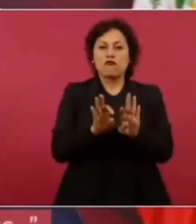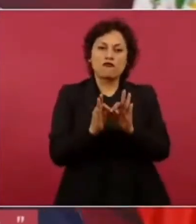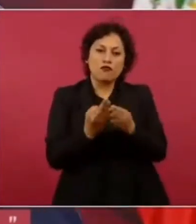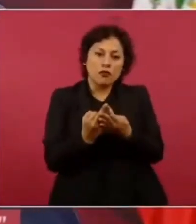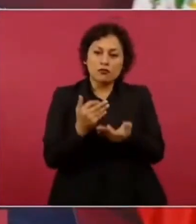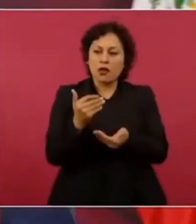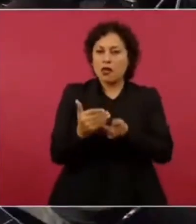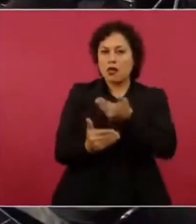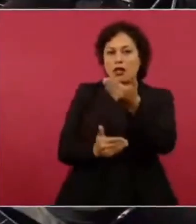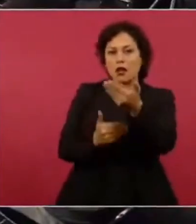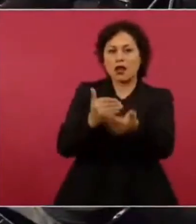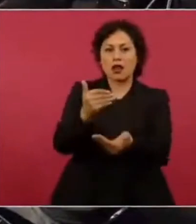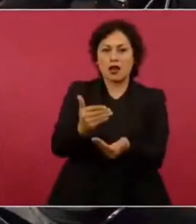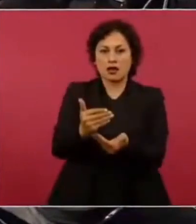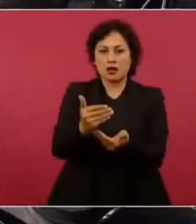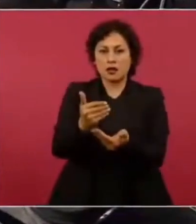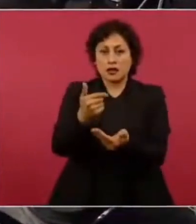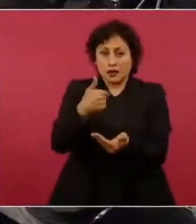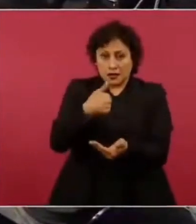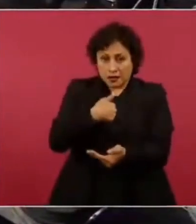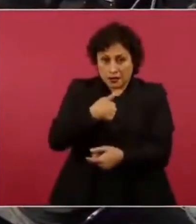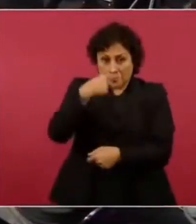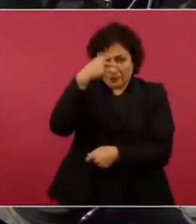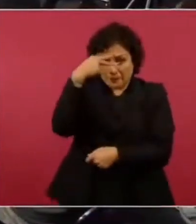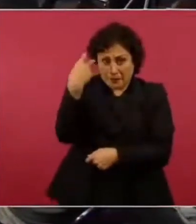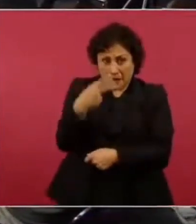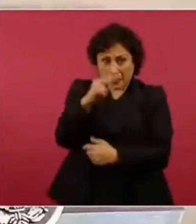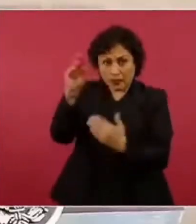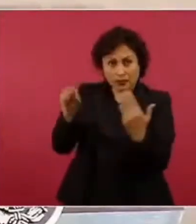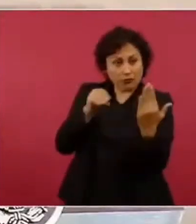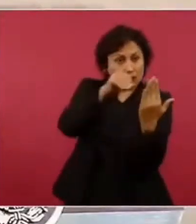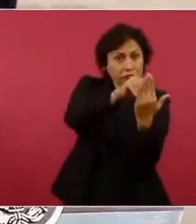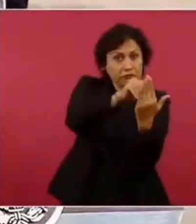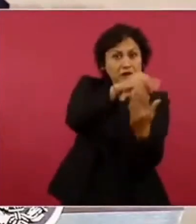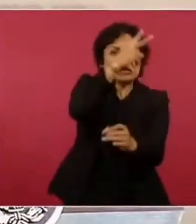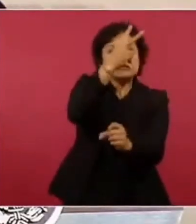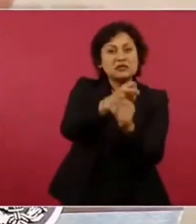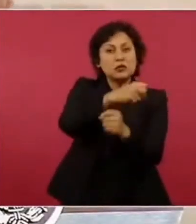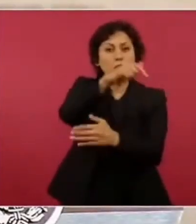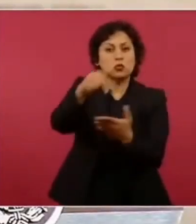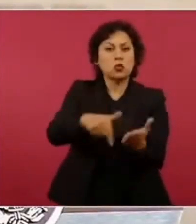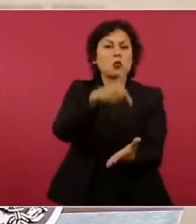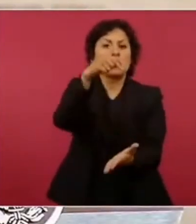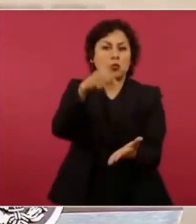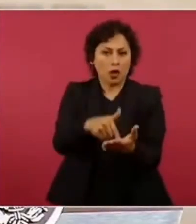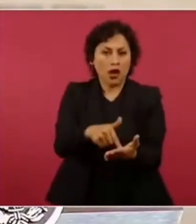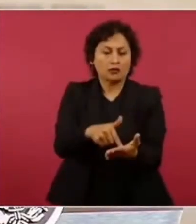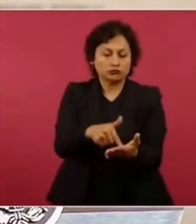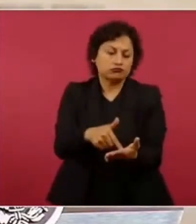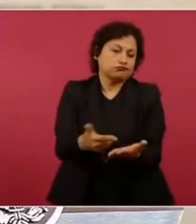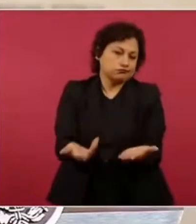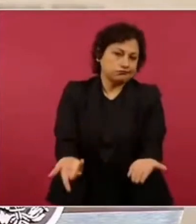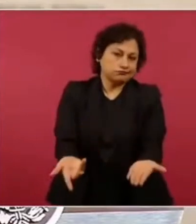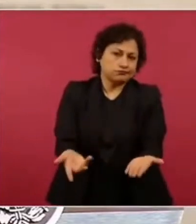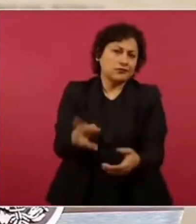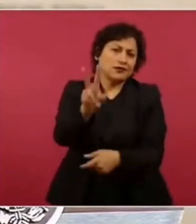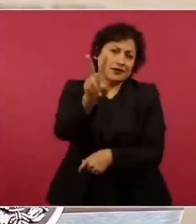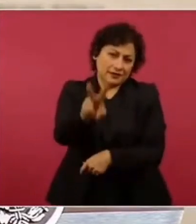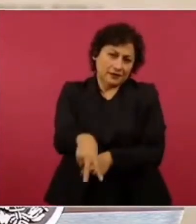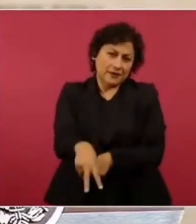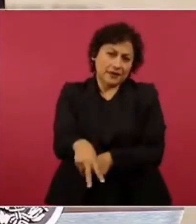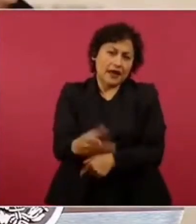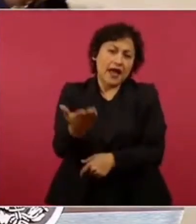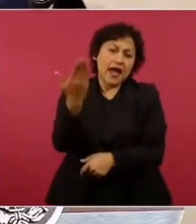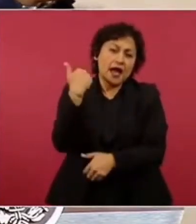no le podemos llegar estuvimos en un momento cerca del primer ministro